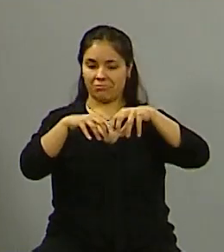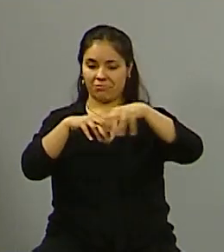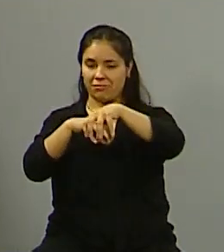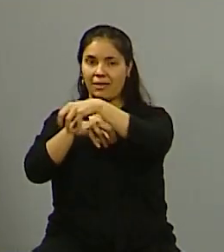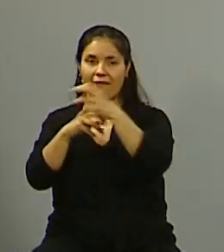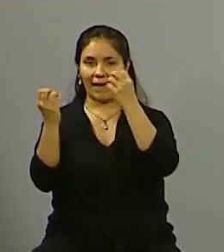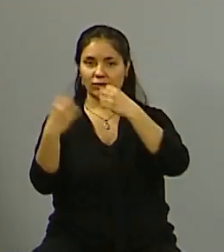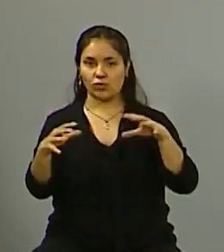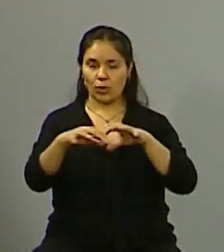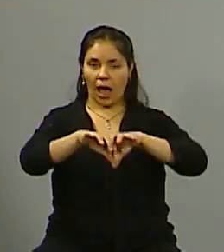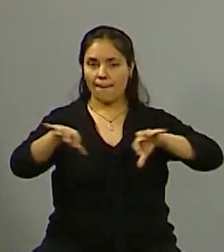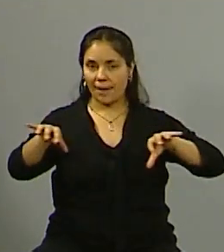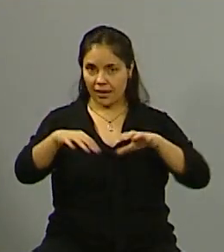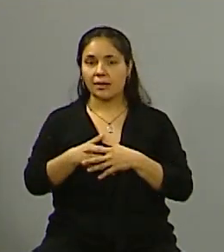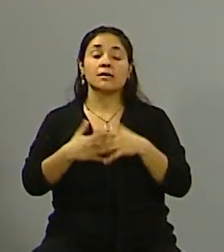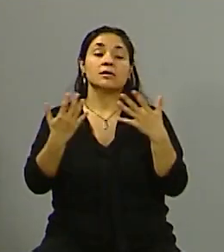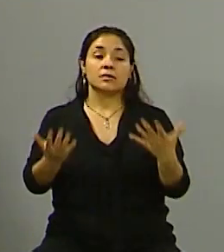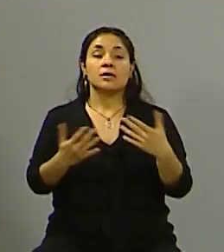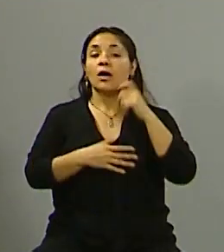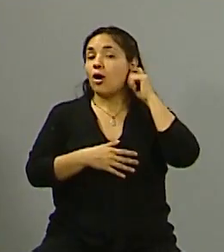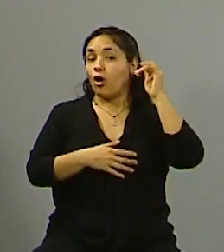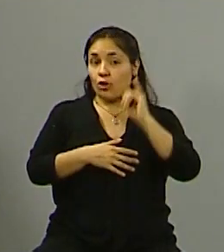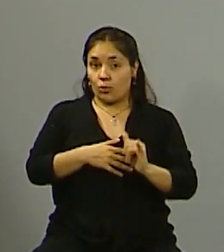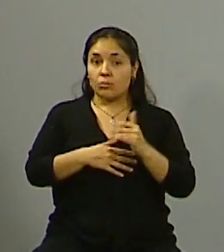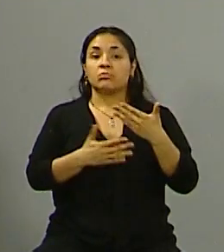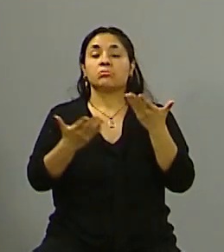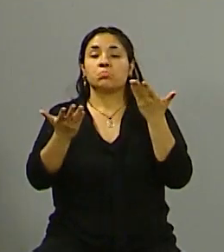exigente. Hay cosas en Godoy Cruz que de verdad piden los vecinos,